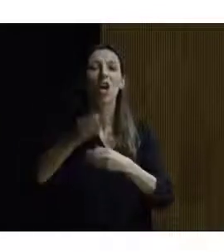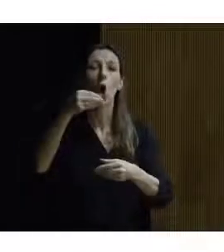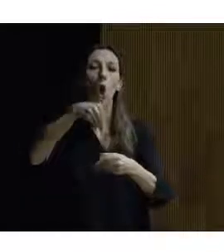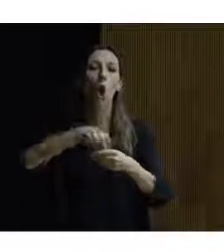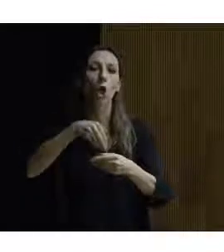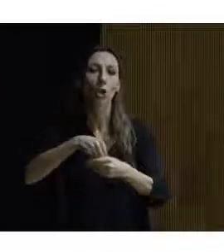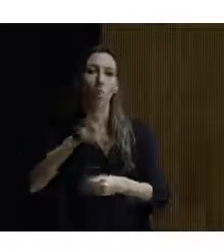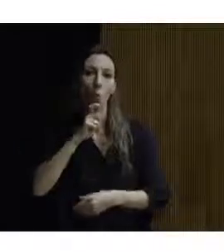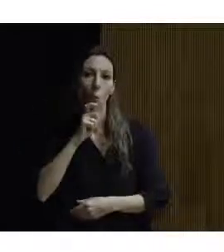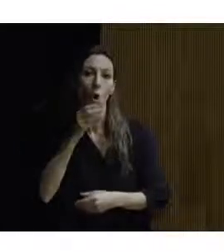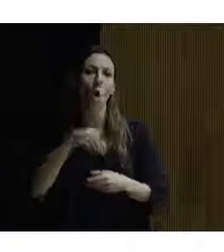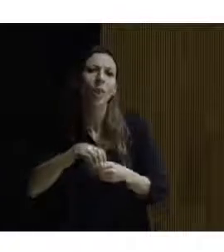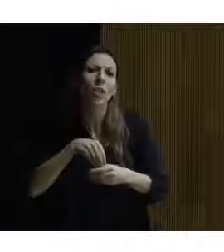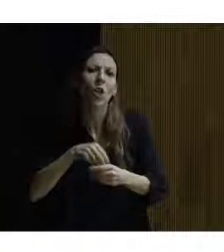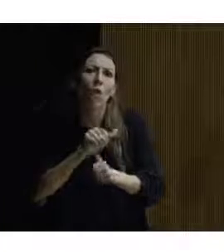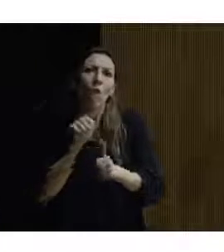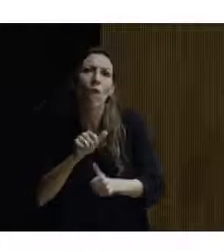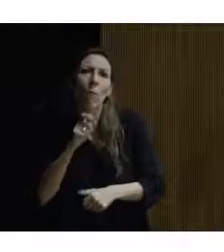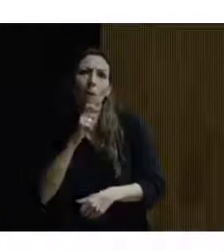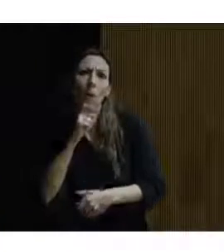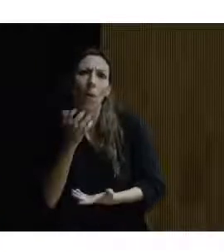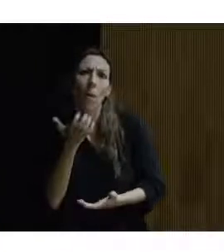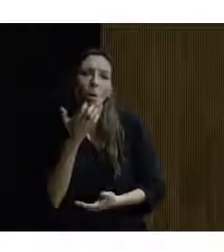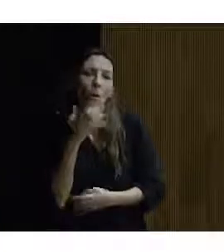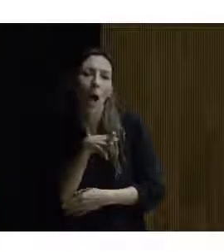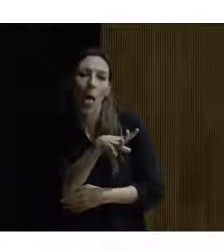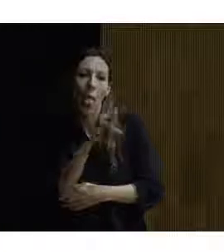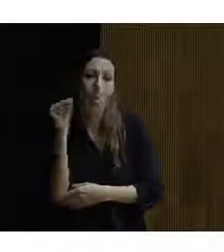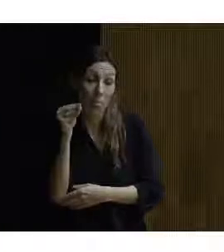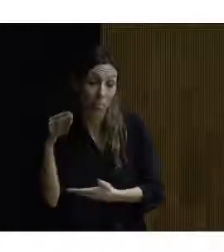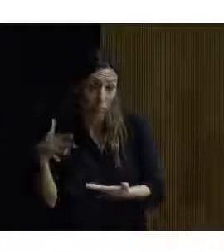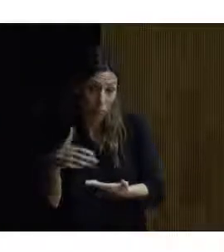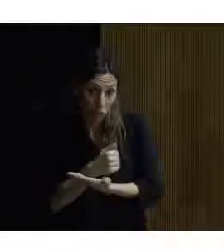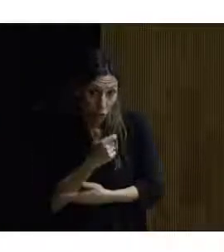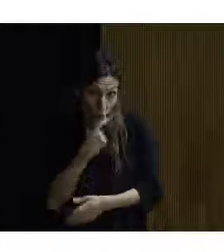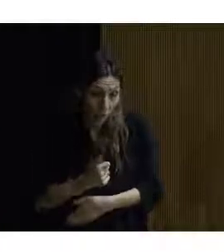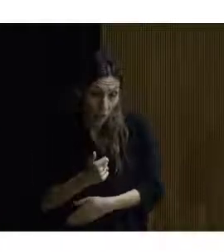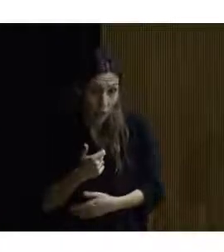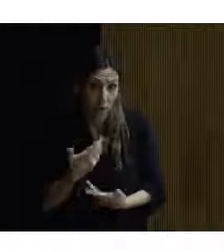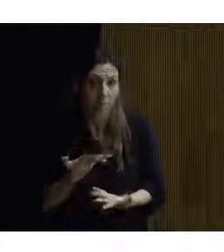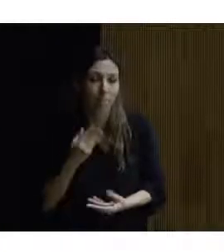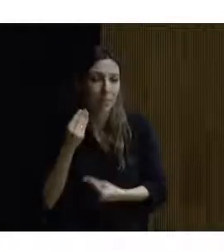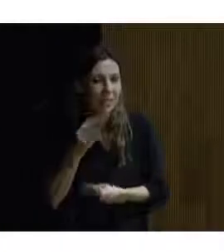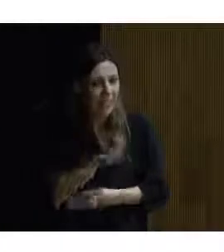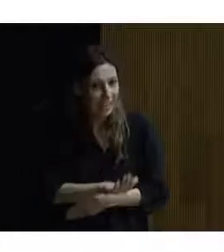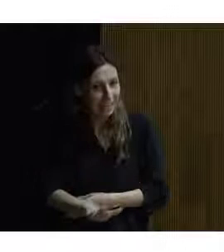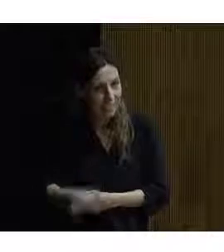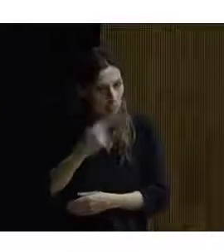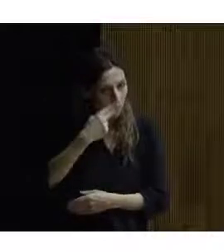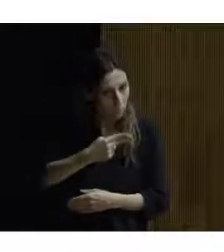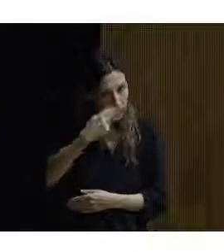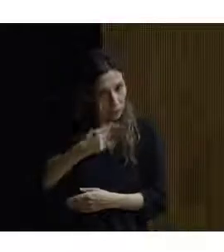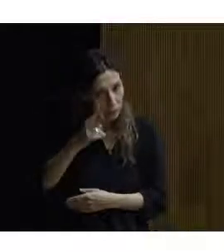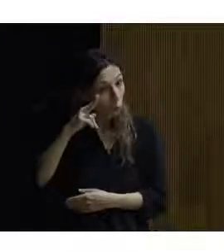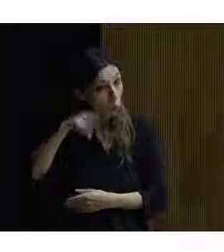esos contenidos como tienen que ser pues comprensibles para todos hay que pensar en esos niños que visitan ese museo